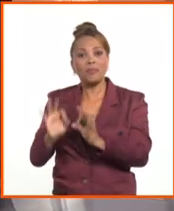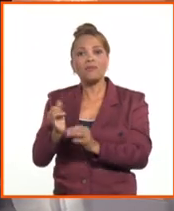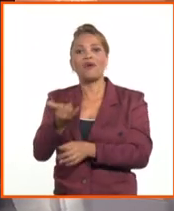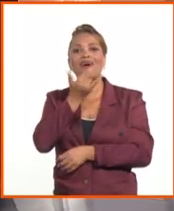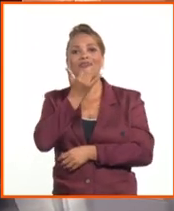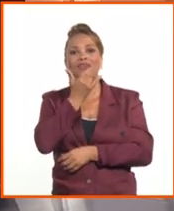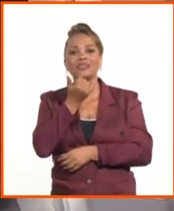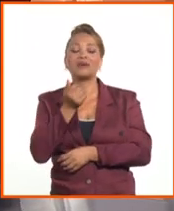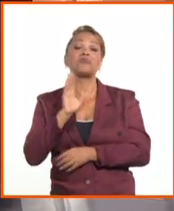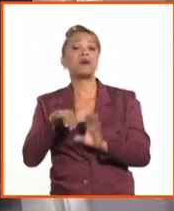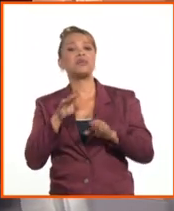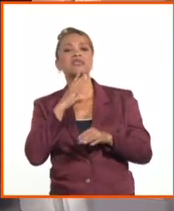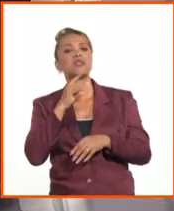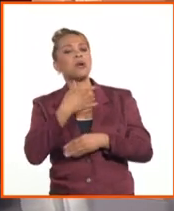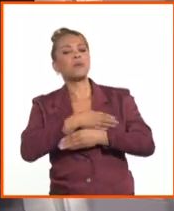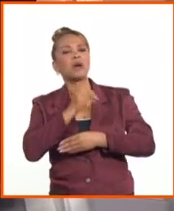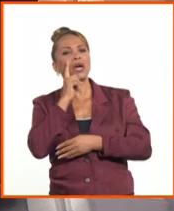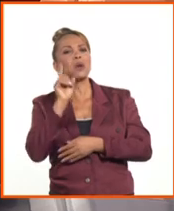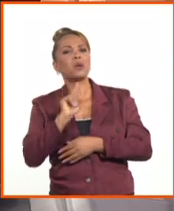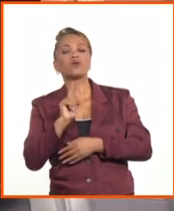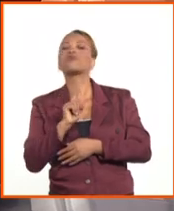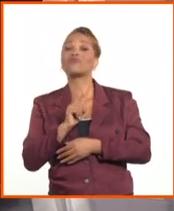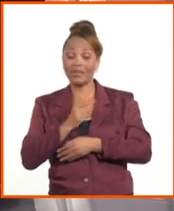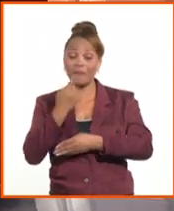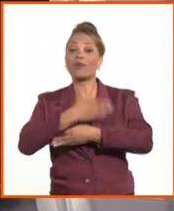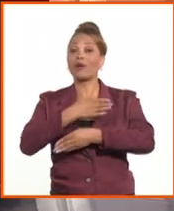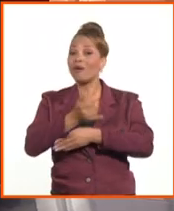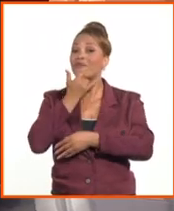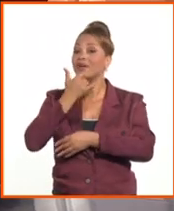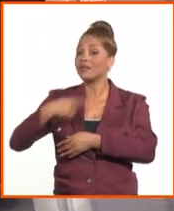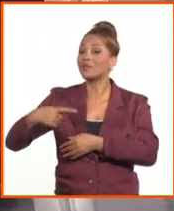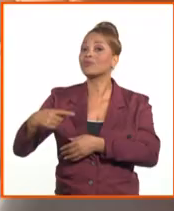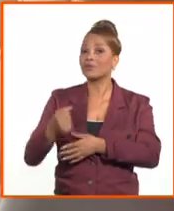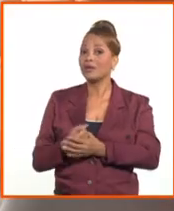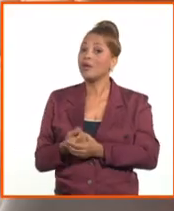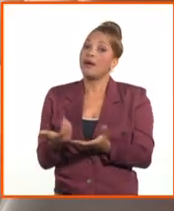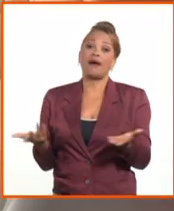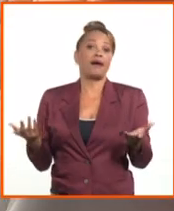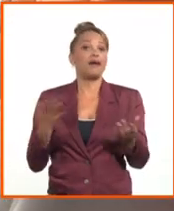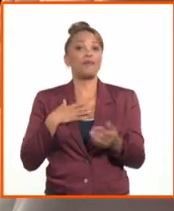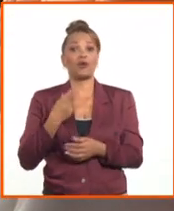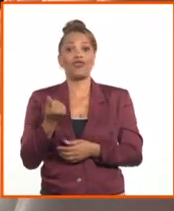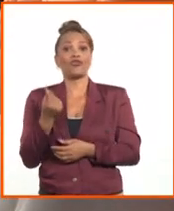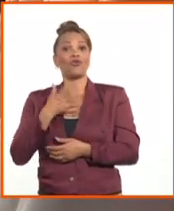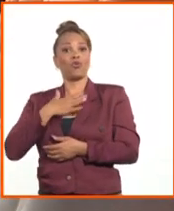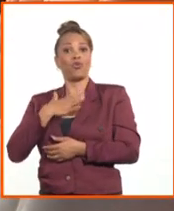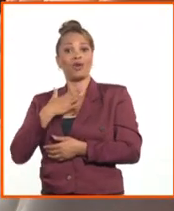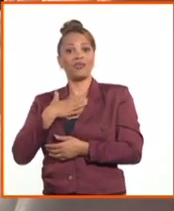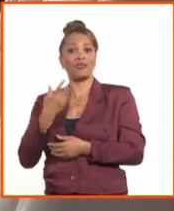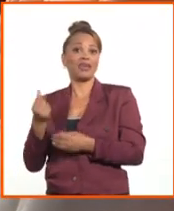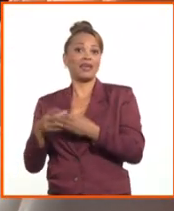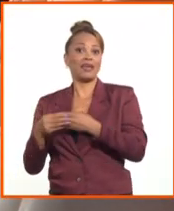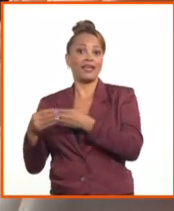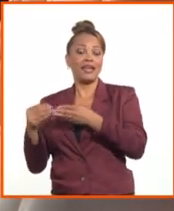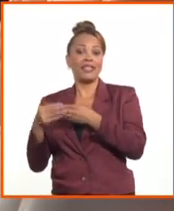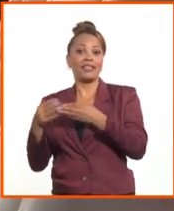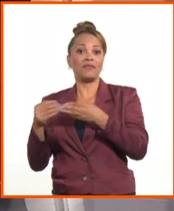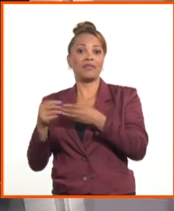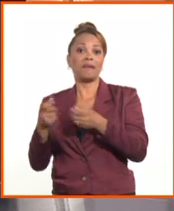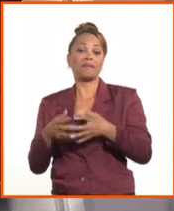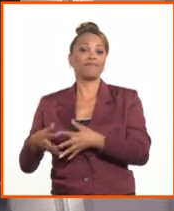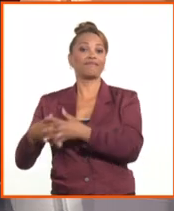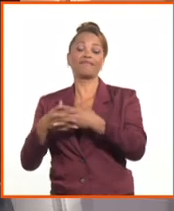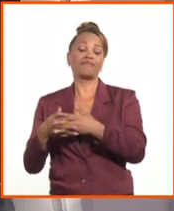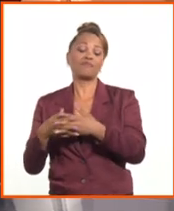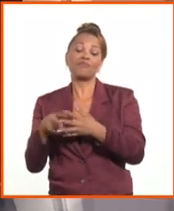no, el bloqueo no, no, el bloqueo sí, el bloqueo afecta todos los días a las operaciones. Ellos son los dueños de la moneda y no aceptan que nosotros utilicemos esa moneda. Entonces, nosotros no podemos en